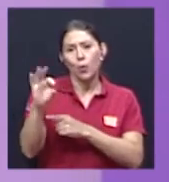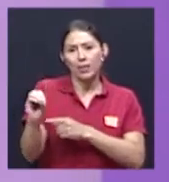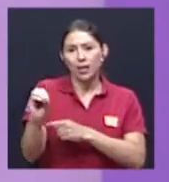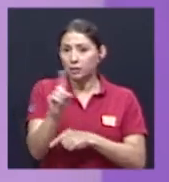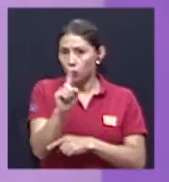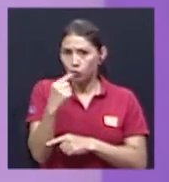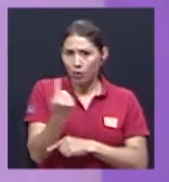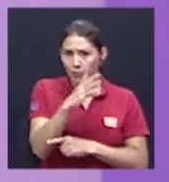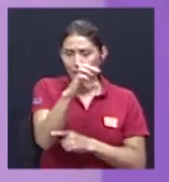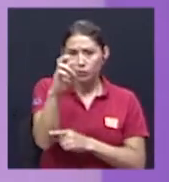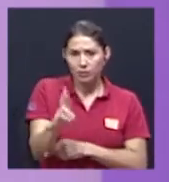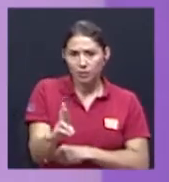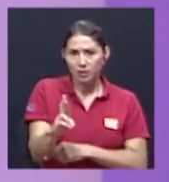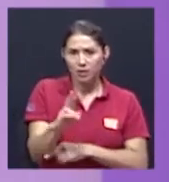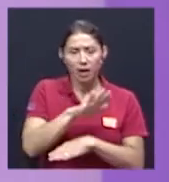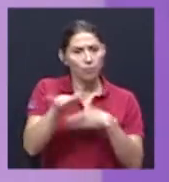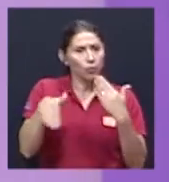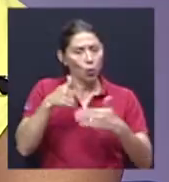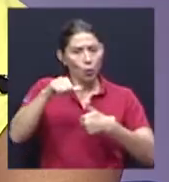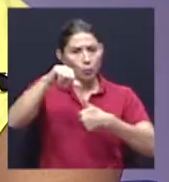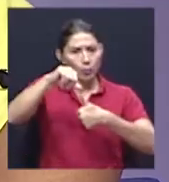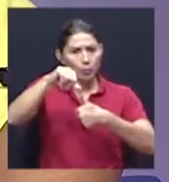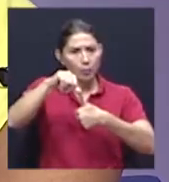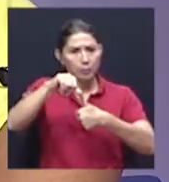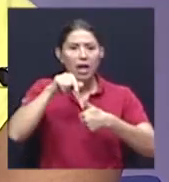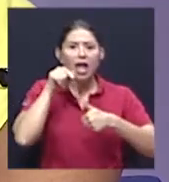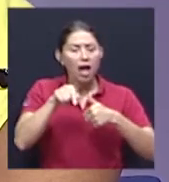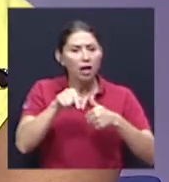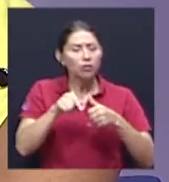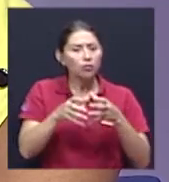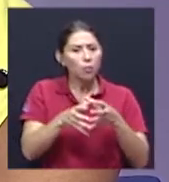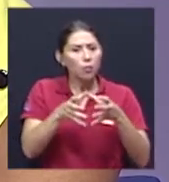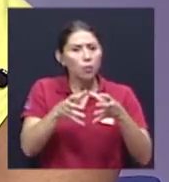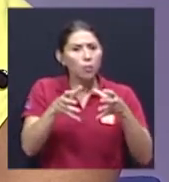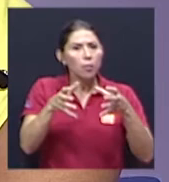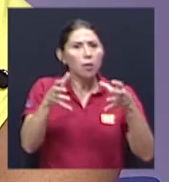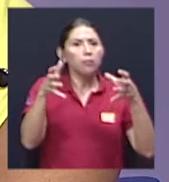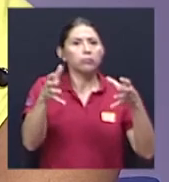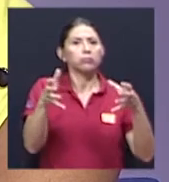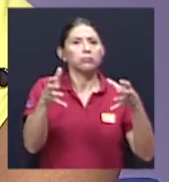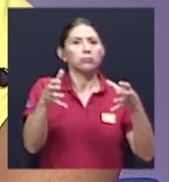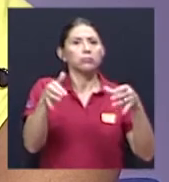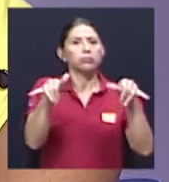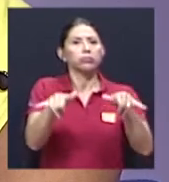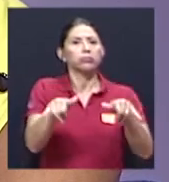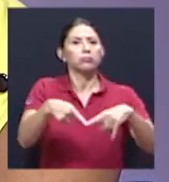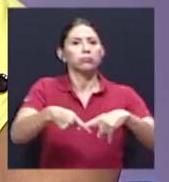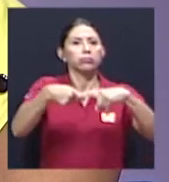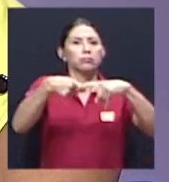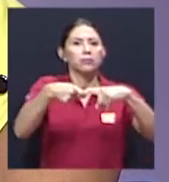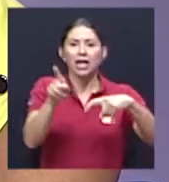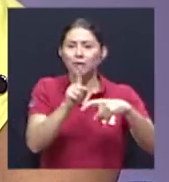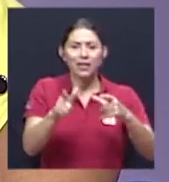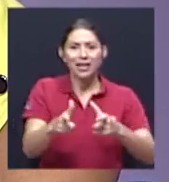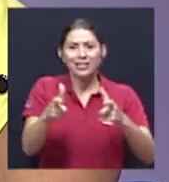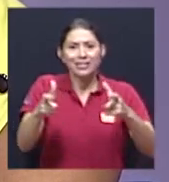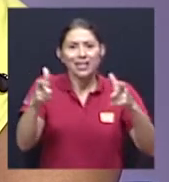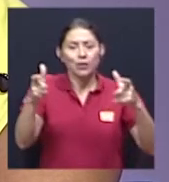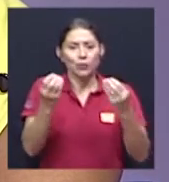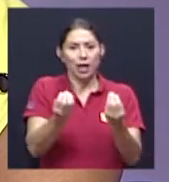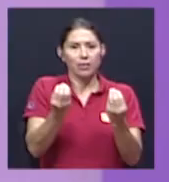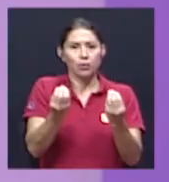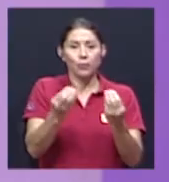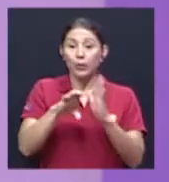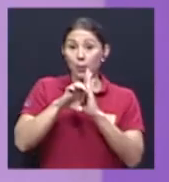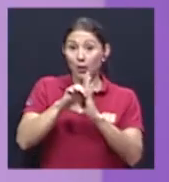región. aquí se ve más bien que hay un estancamiento, ya no están creciendo tanto. Lo que se ve, por ejemplo, es que las personas